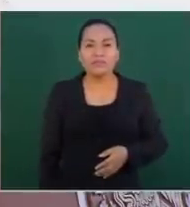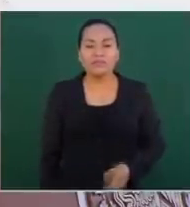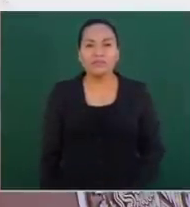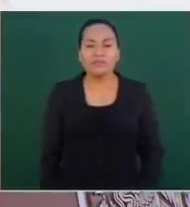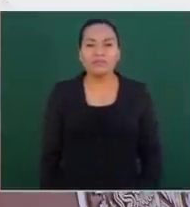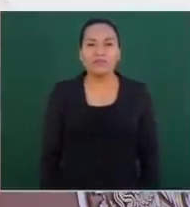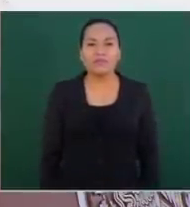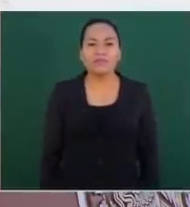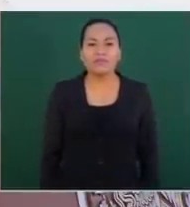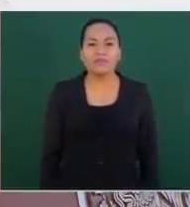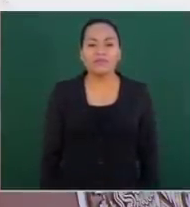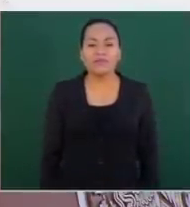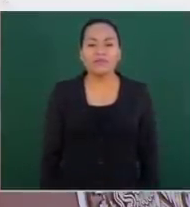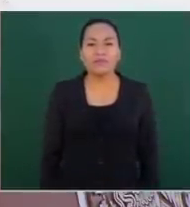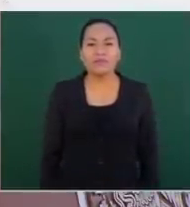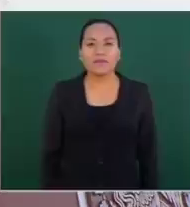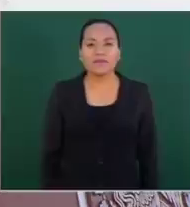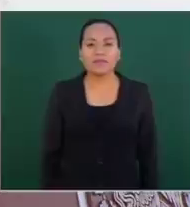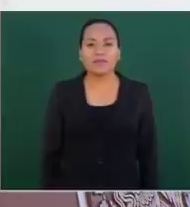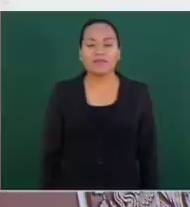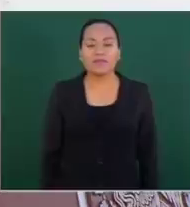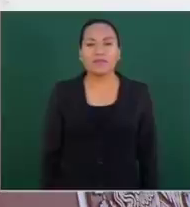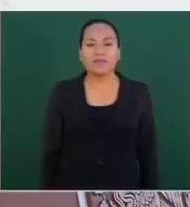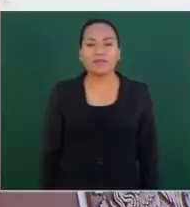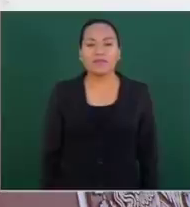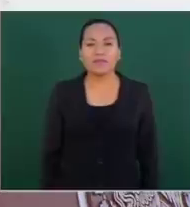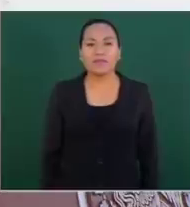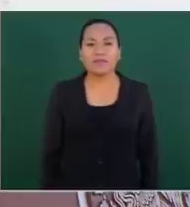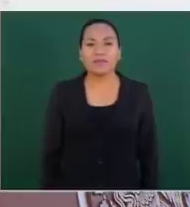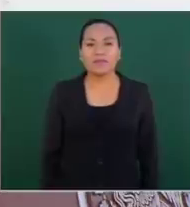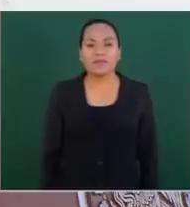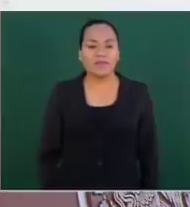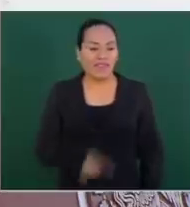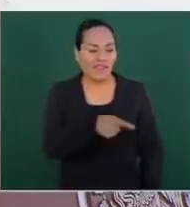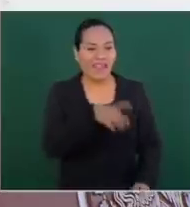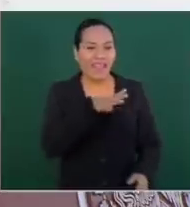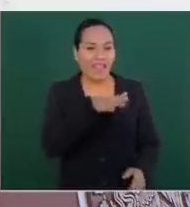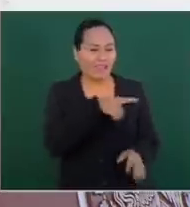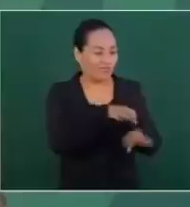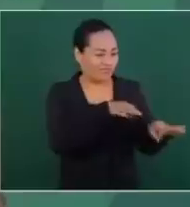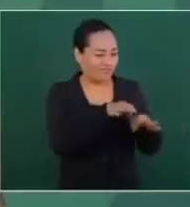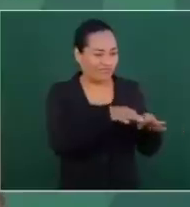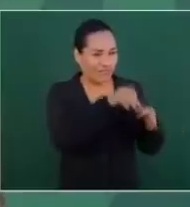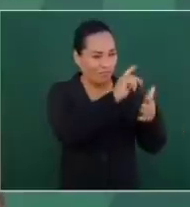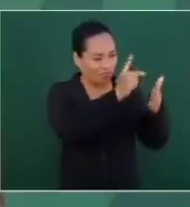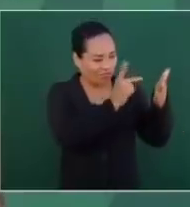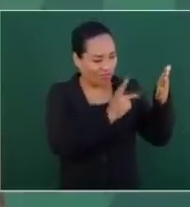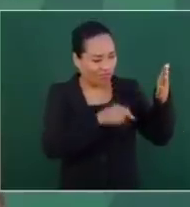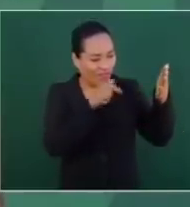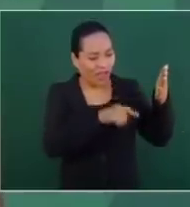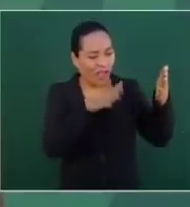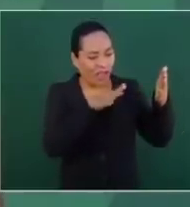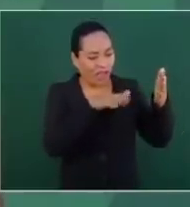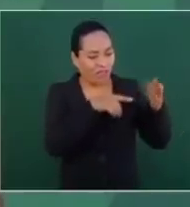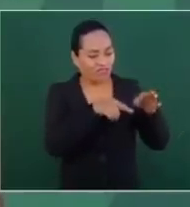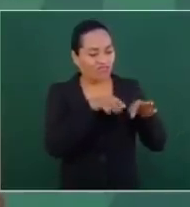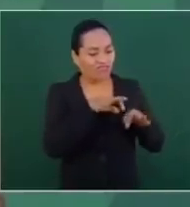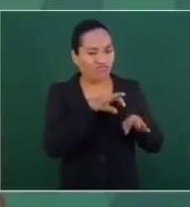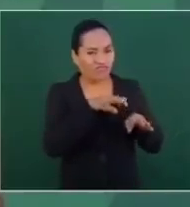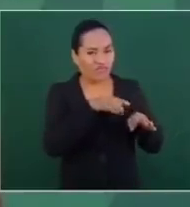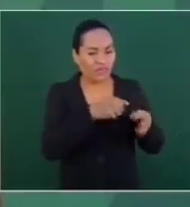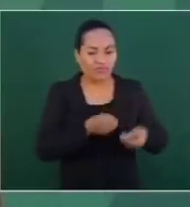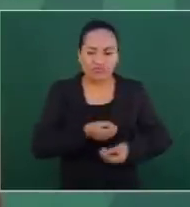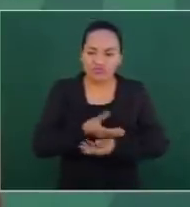en el sentido de que el programa Sembrando Vida había surgido de